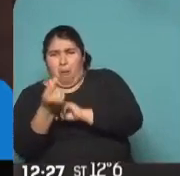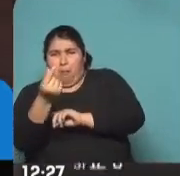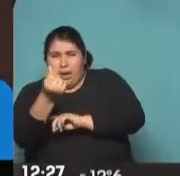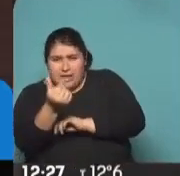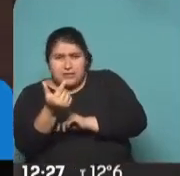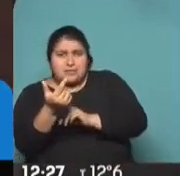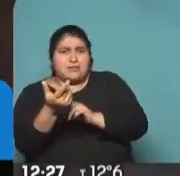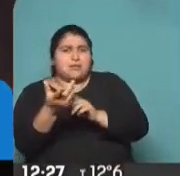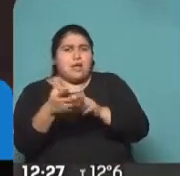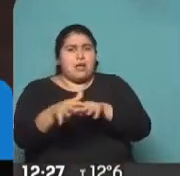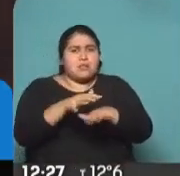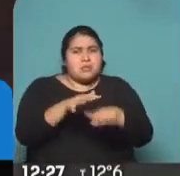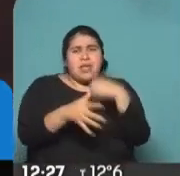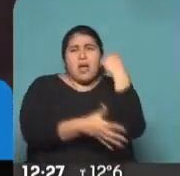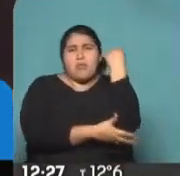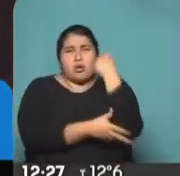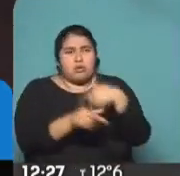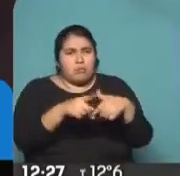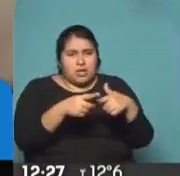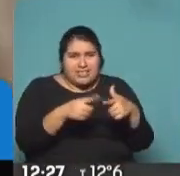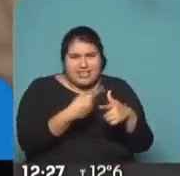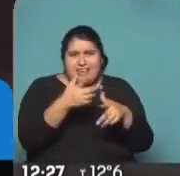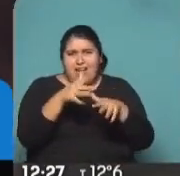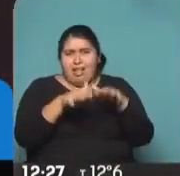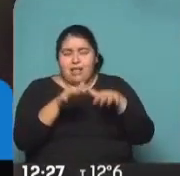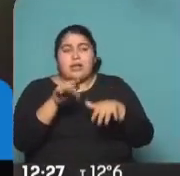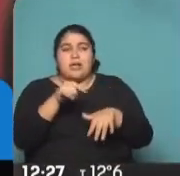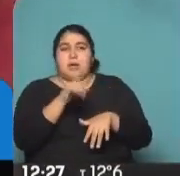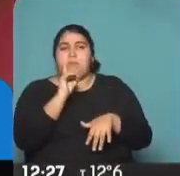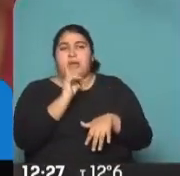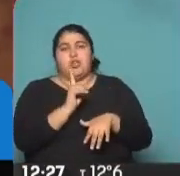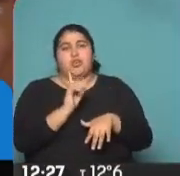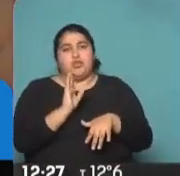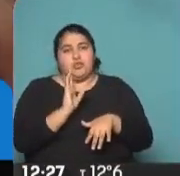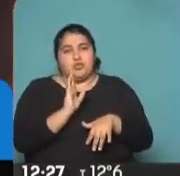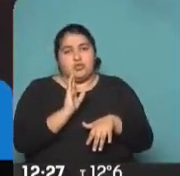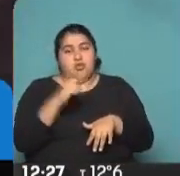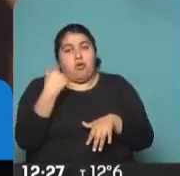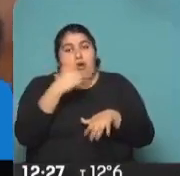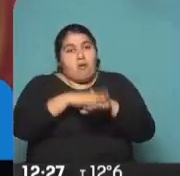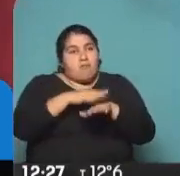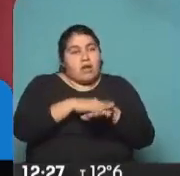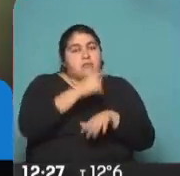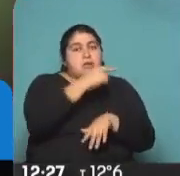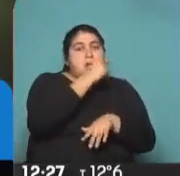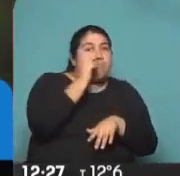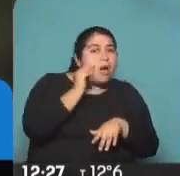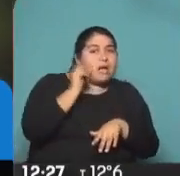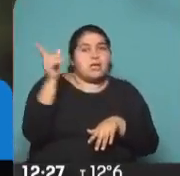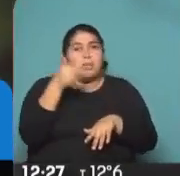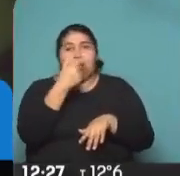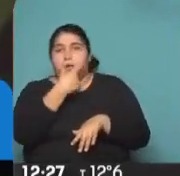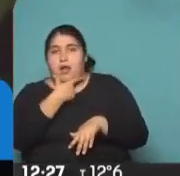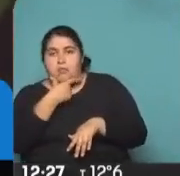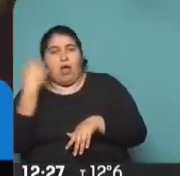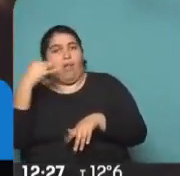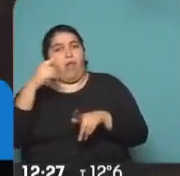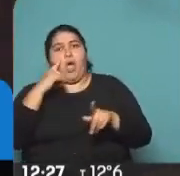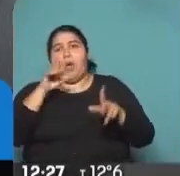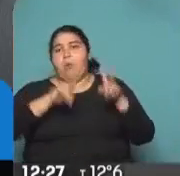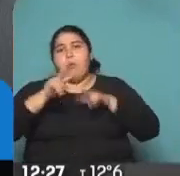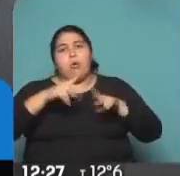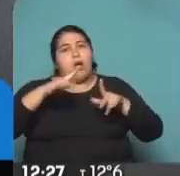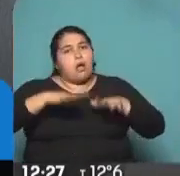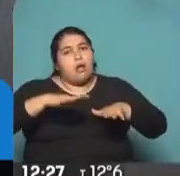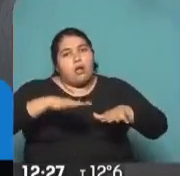económica y social, creo que es peligroso, y me parece que la responsabilidad que tienen tanto Macri o Alberto Fernández es tratar de bajar un poco el decibelio.